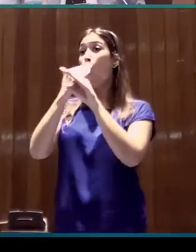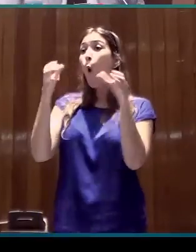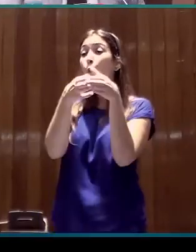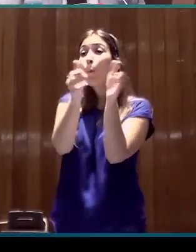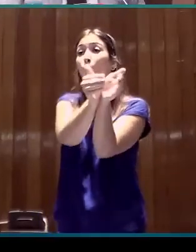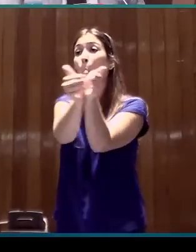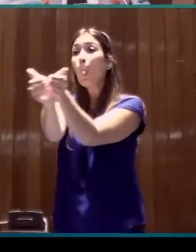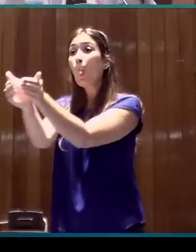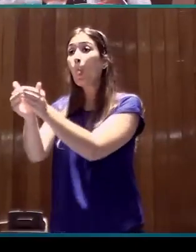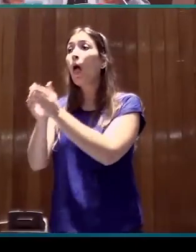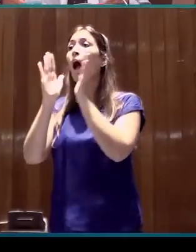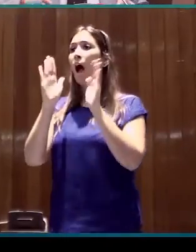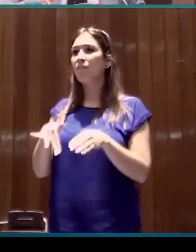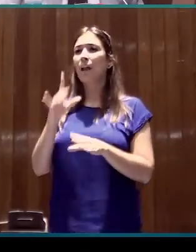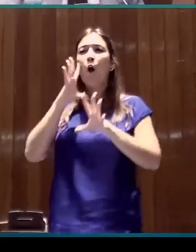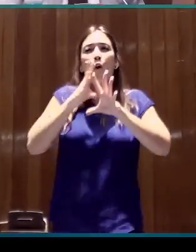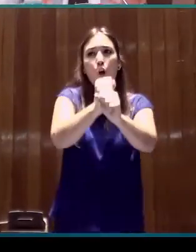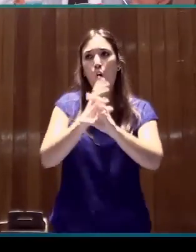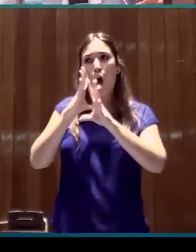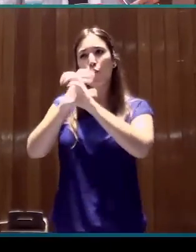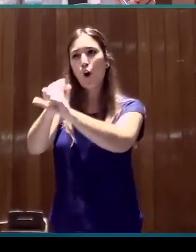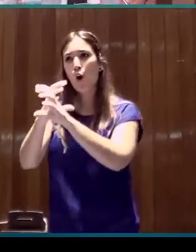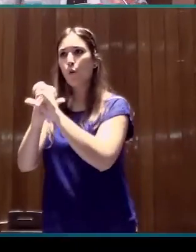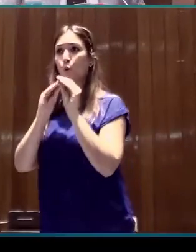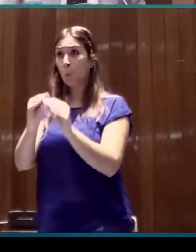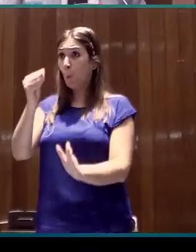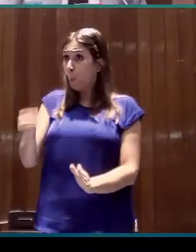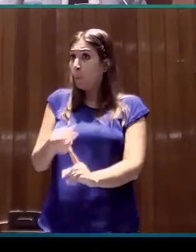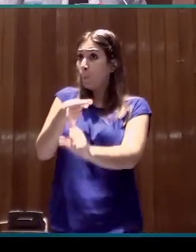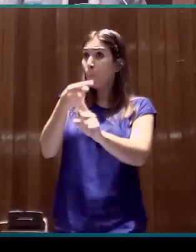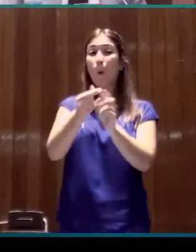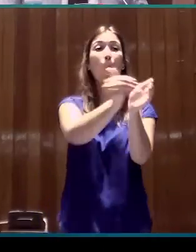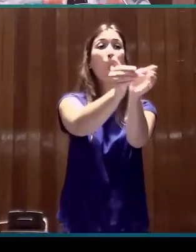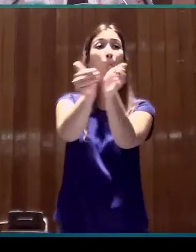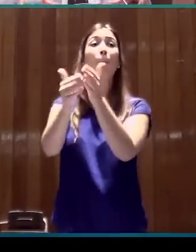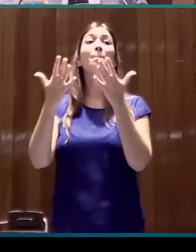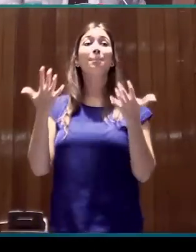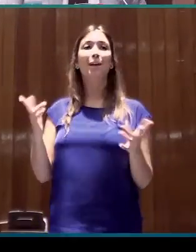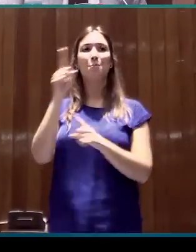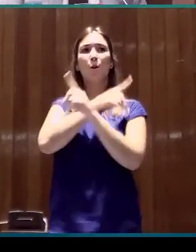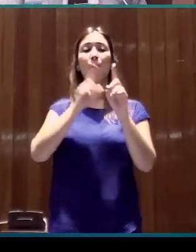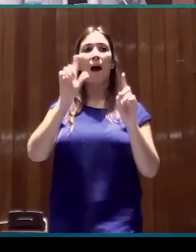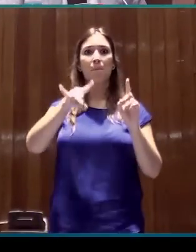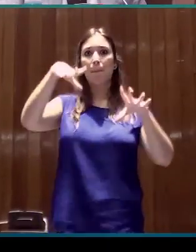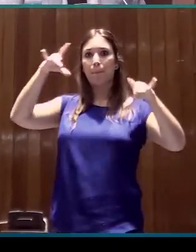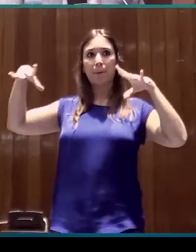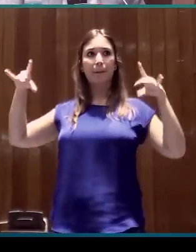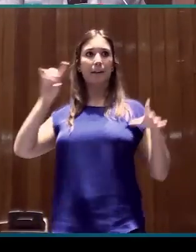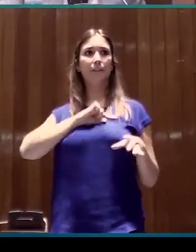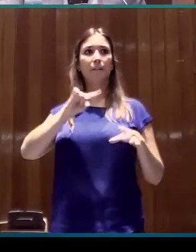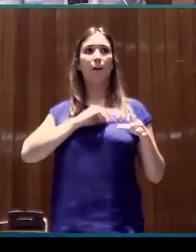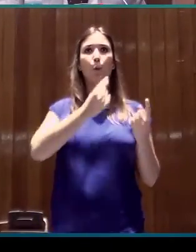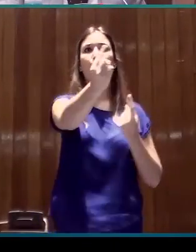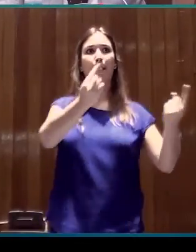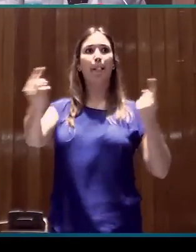digamos, con focos de interés diferentes. Lo cual es bueno, pero también diversifica, digamos, la inversión